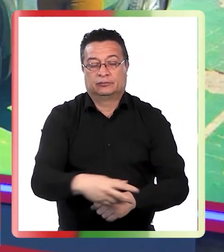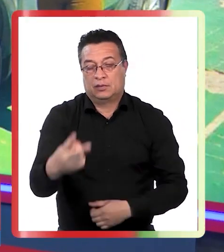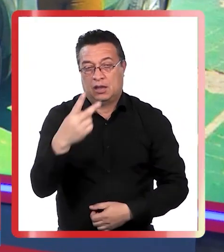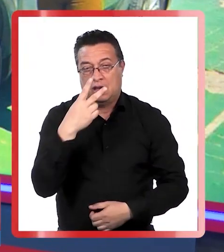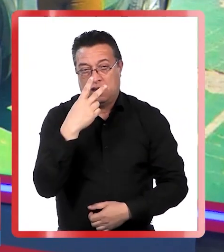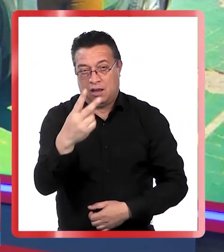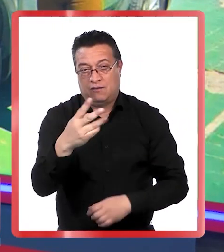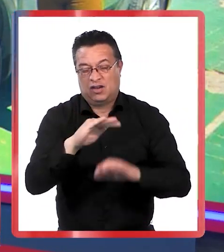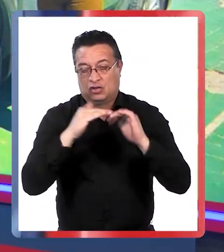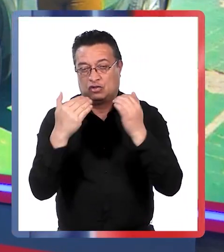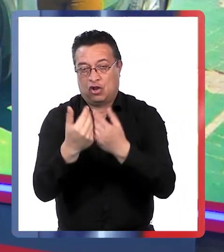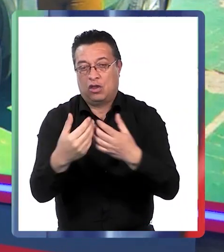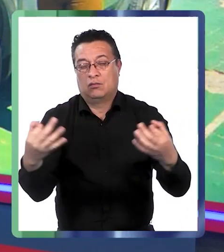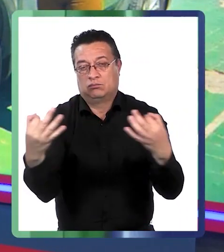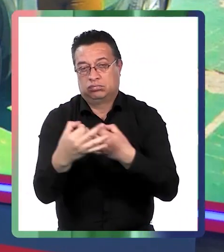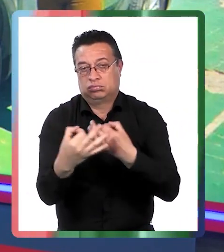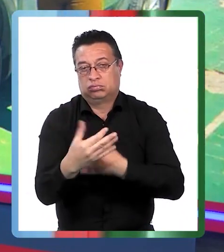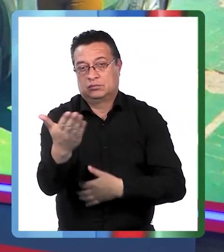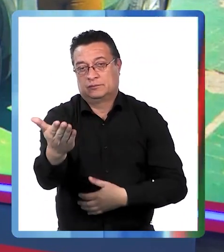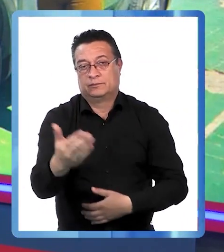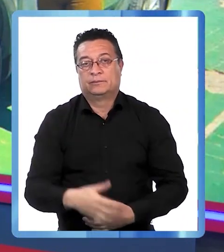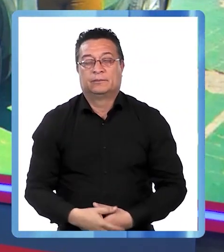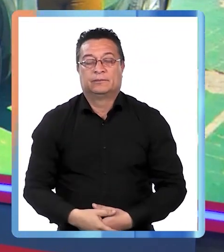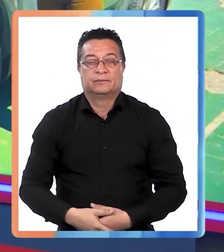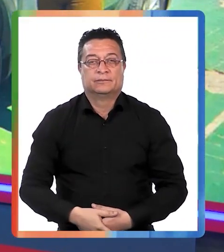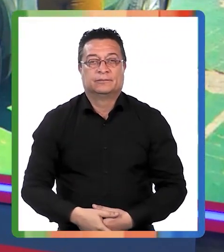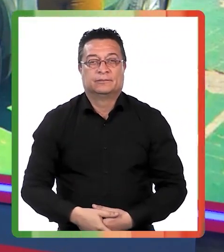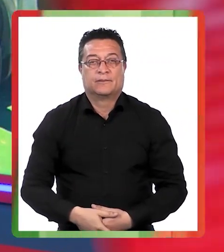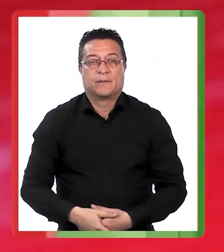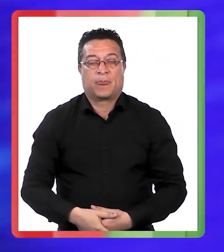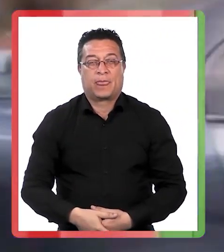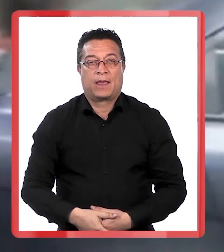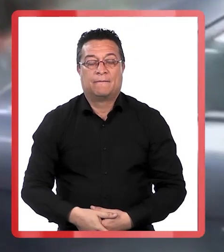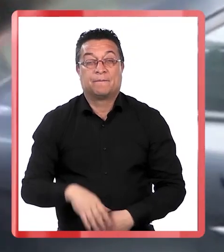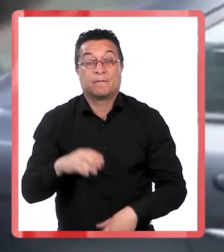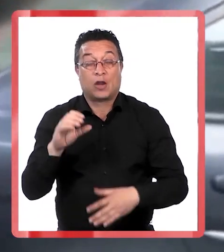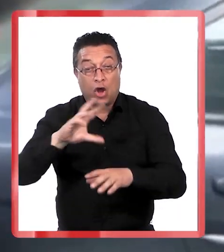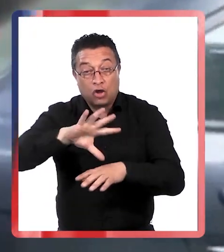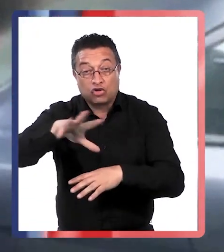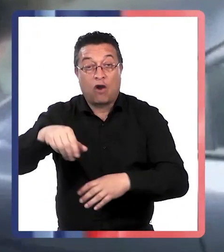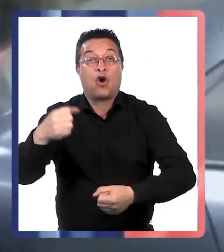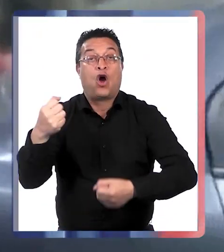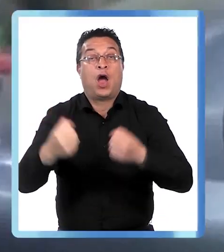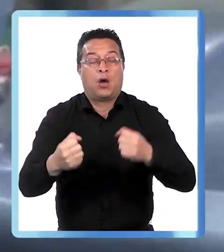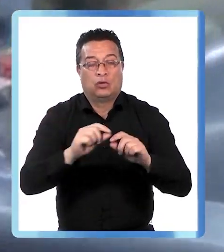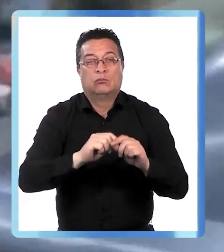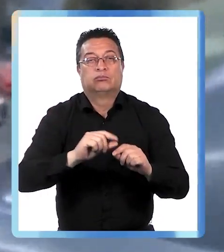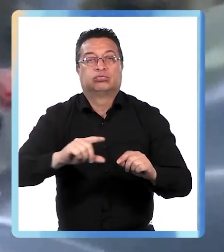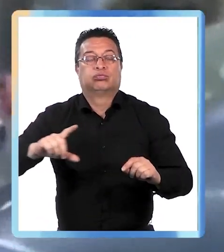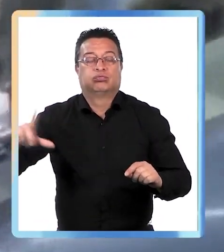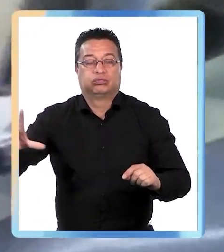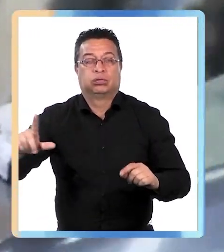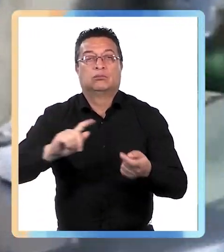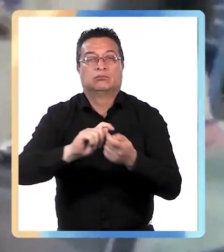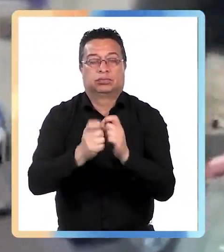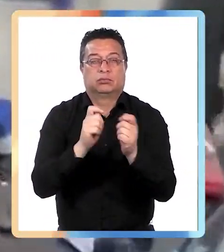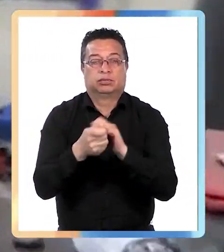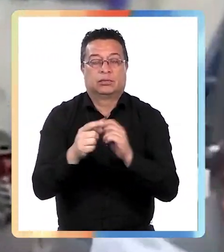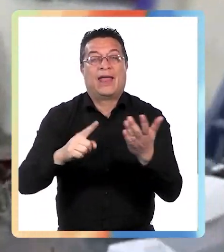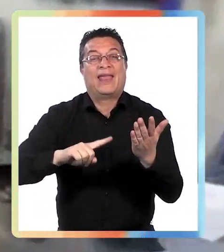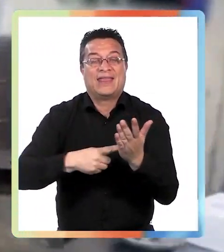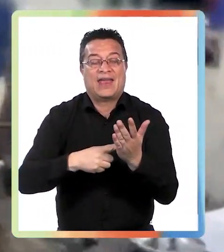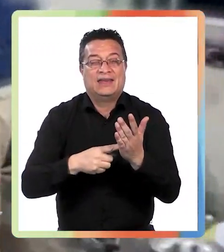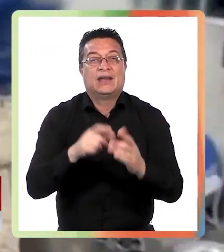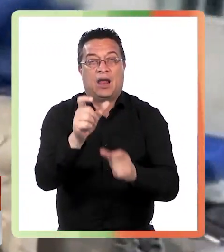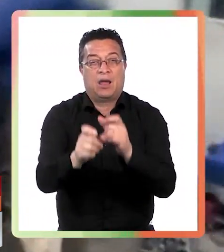canal 2 de San Antonio con todos los detalles de este plan los robos de vehículos han ido en aumento y han variado las